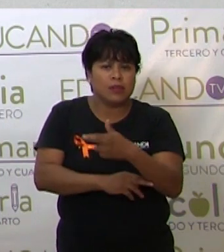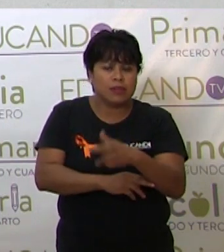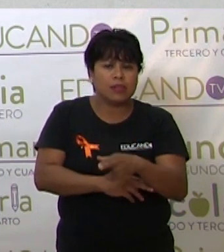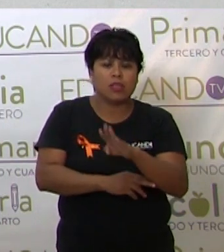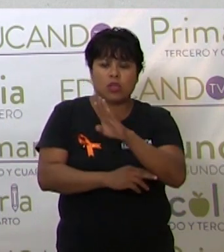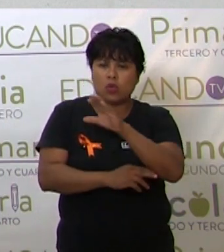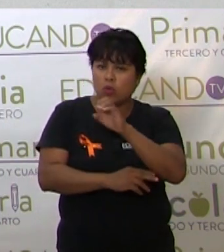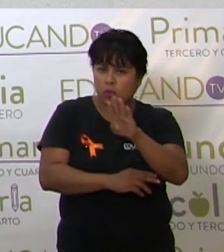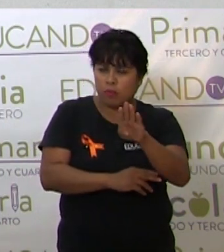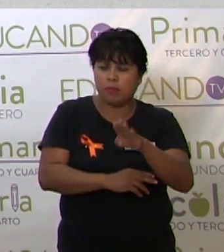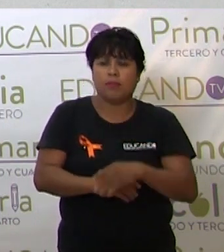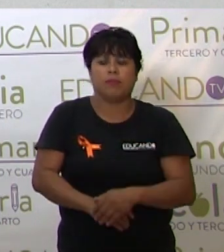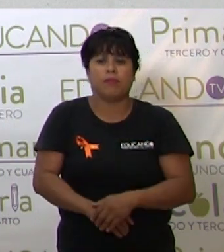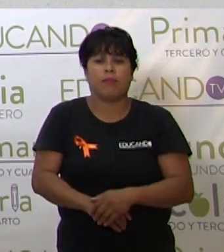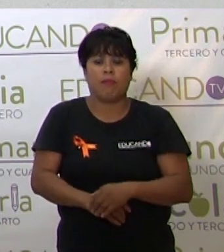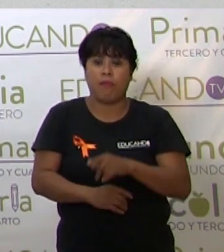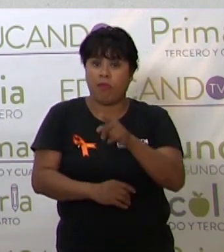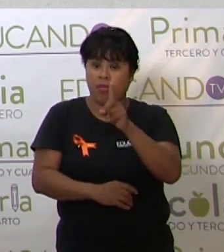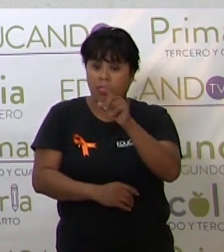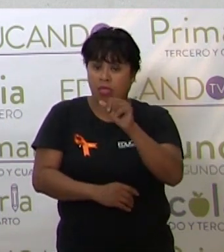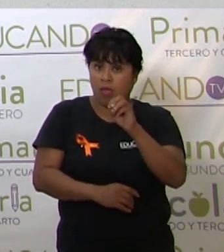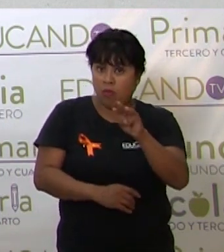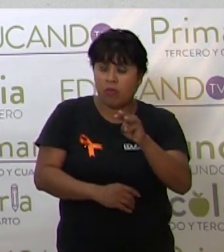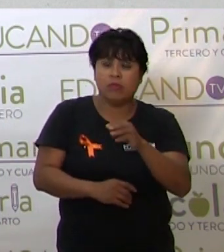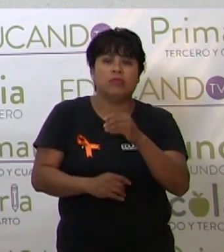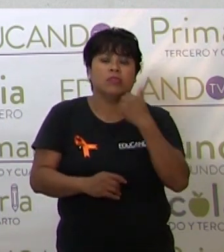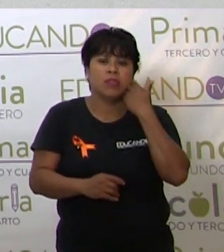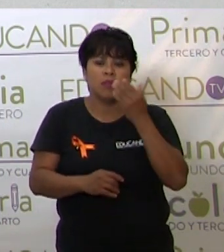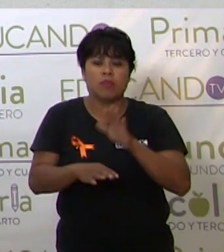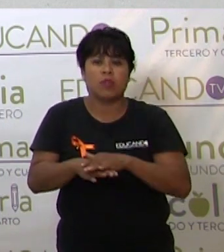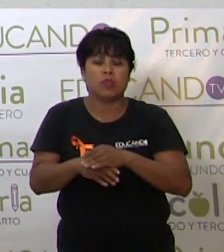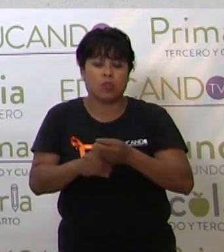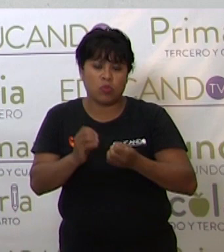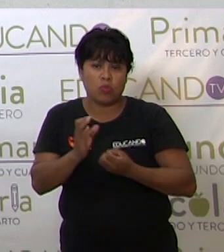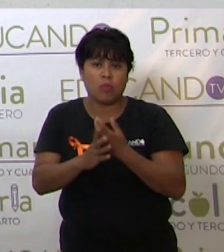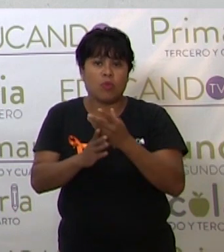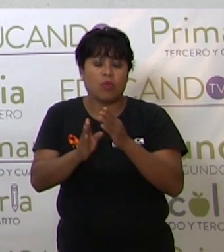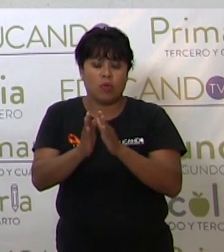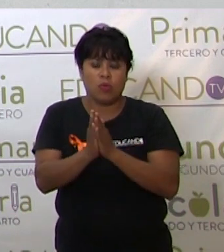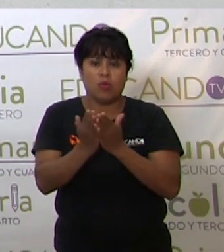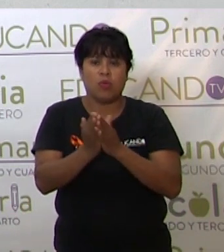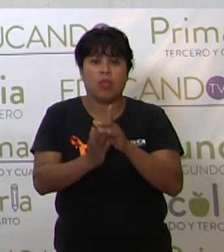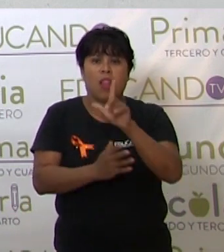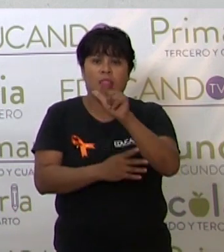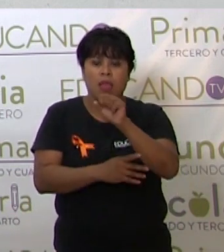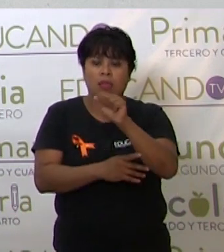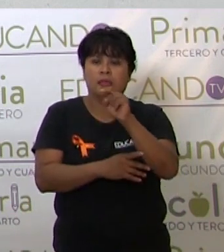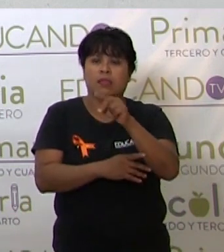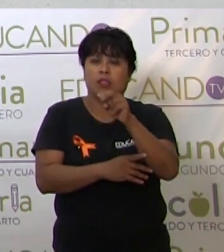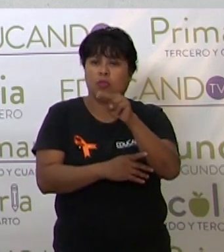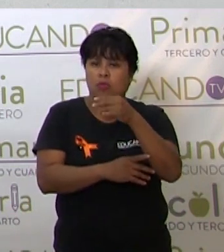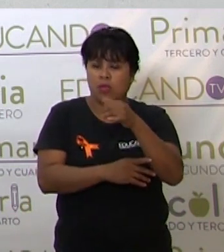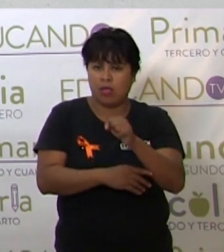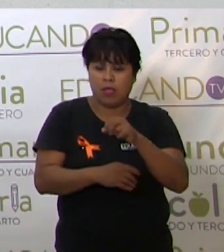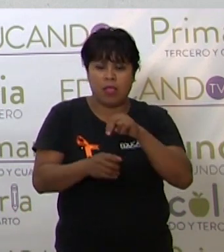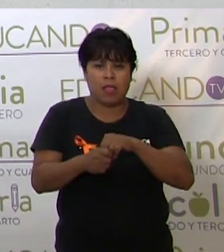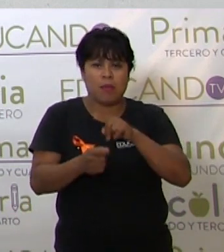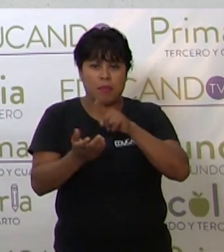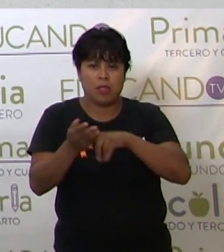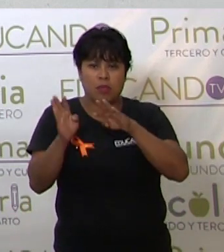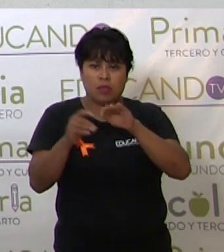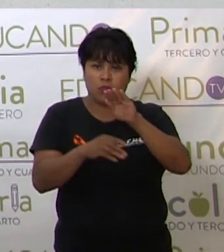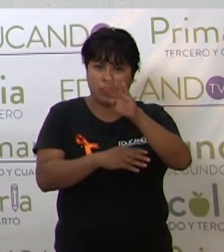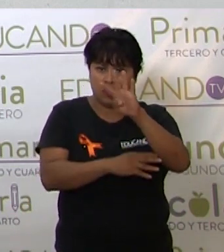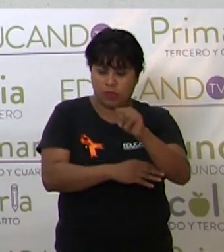clubs. Downs adquirió fama tras el lanzamiento de su álbum La Zandunga. En 1999.